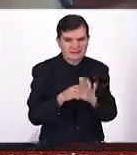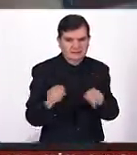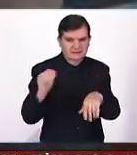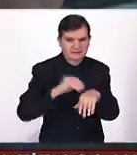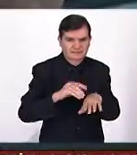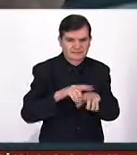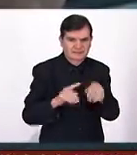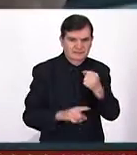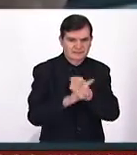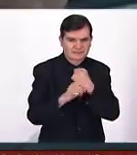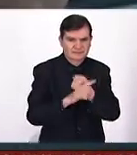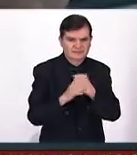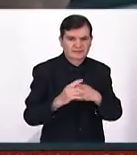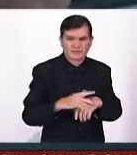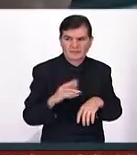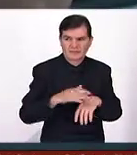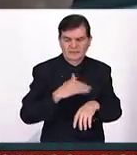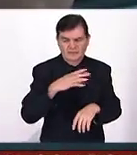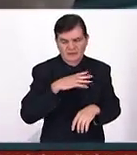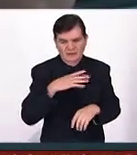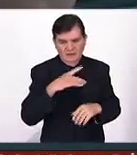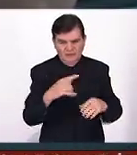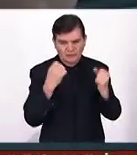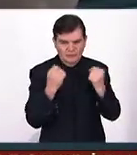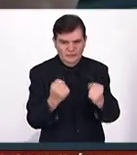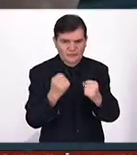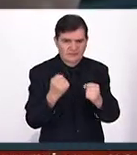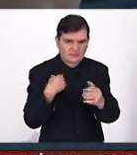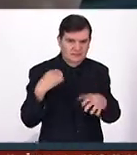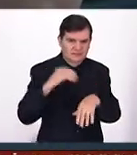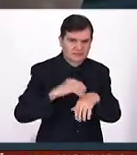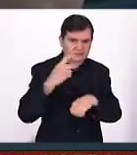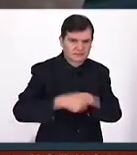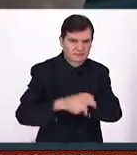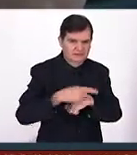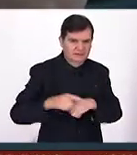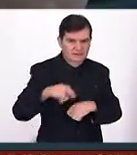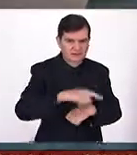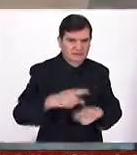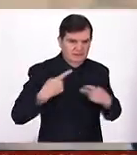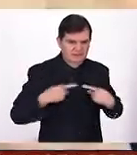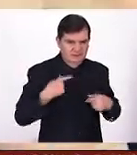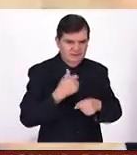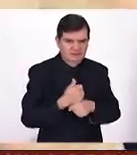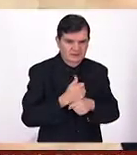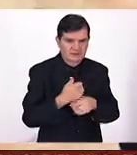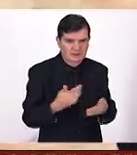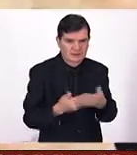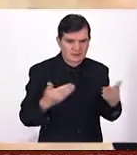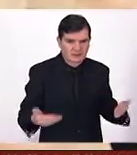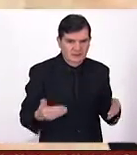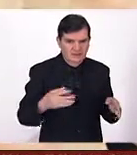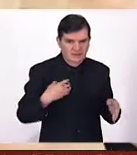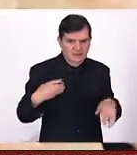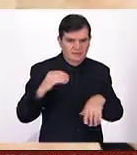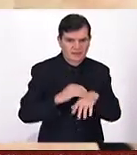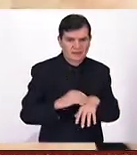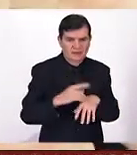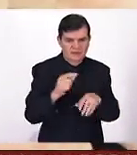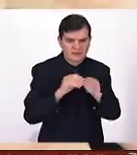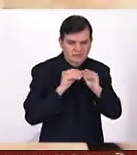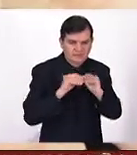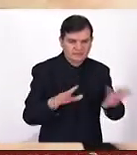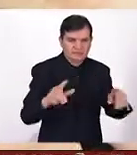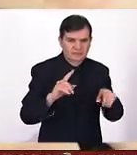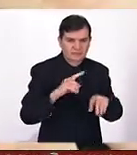causado un poco de controversia por tener el potencial de poner en peligro a las víctimas. Ahora pues que se ha vuelto viral, que se ha